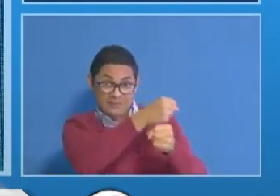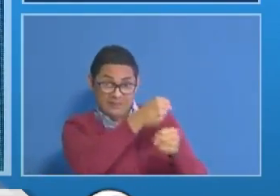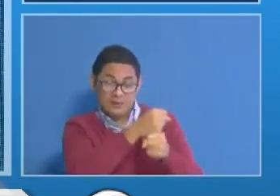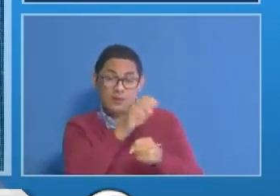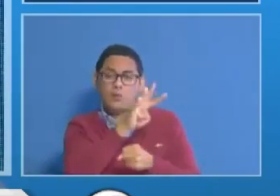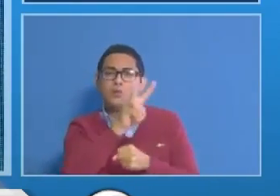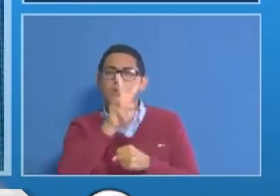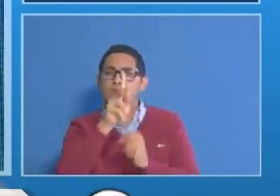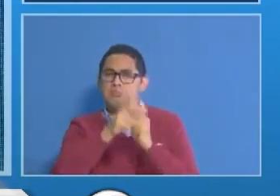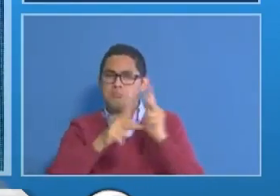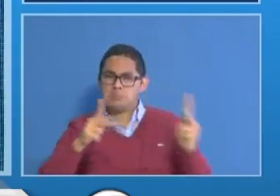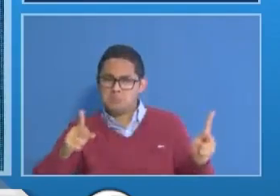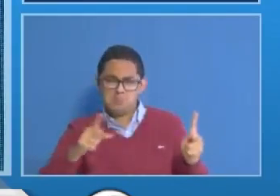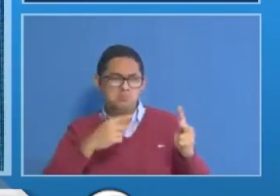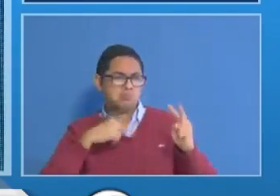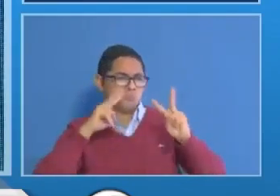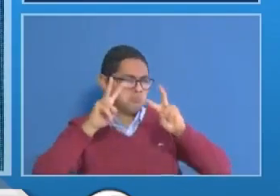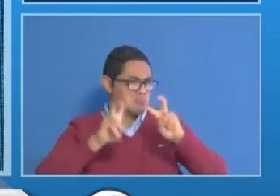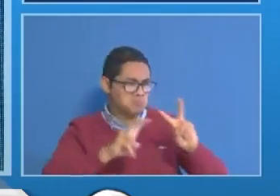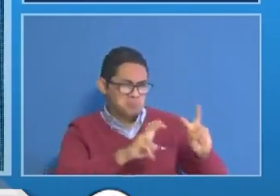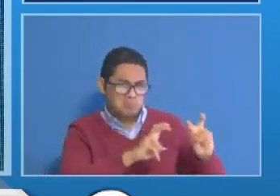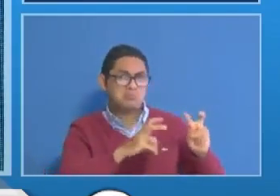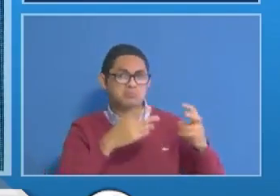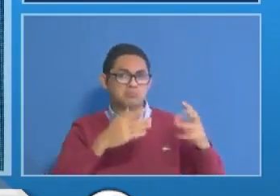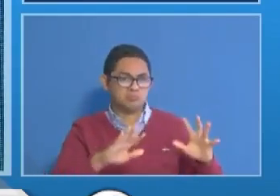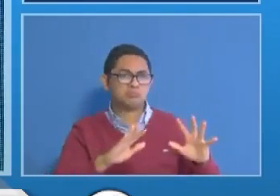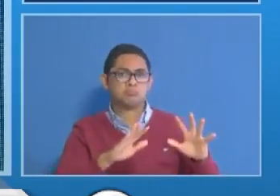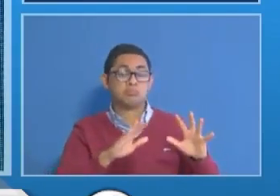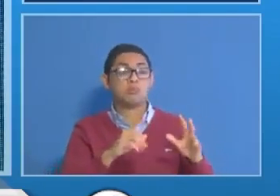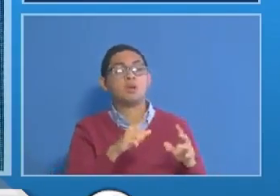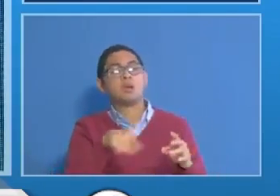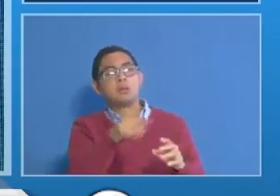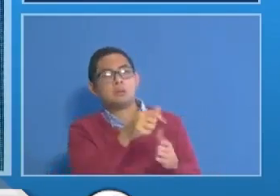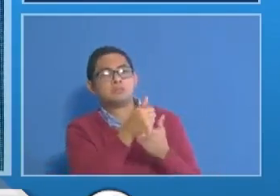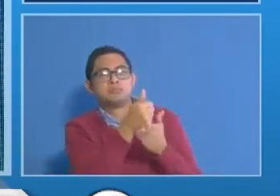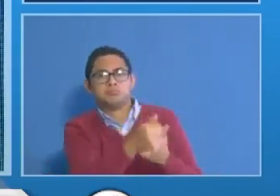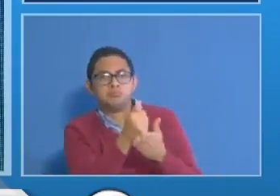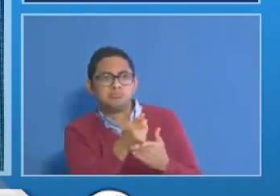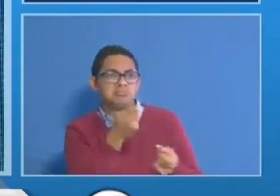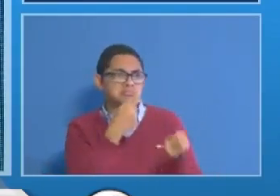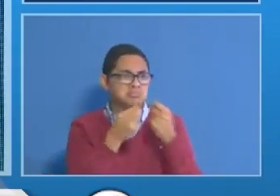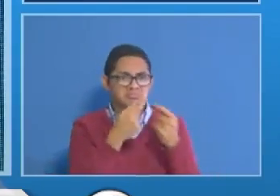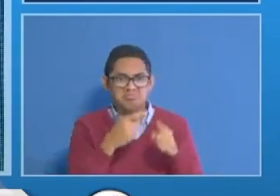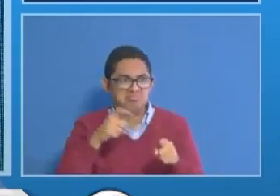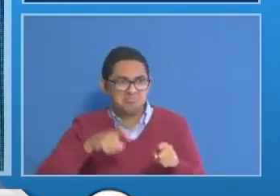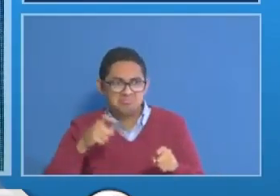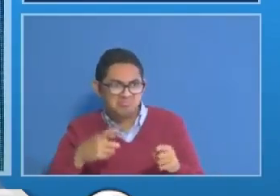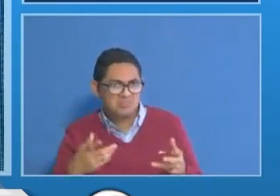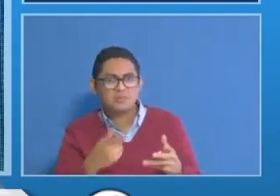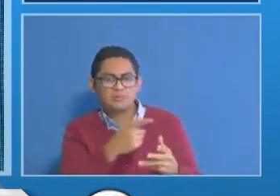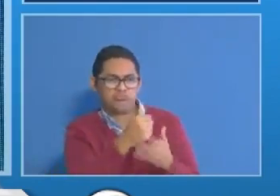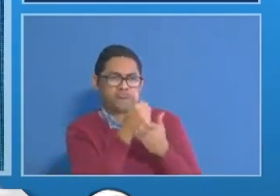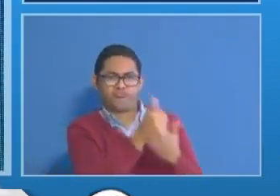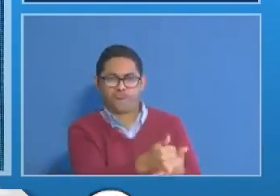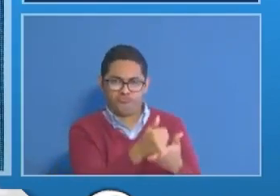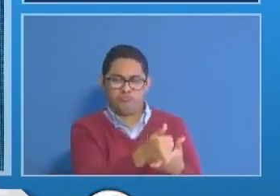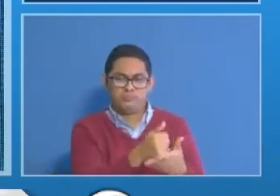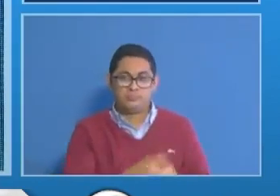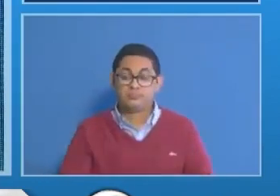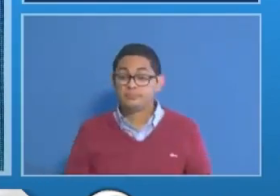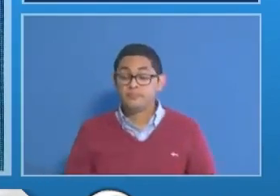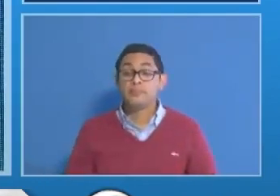respiratorios y los mismos van a recibir el tratamiento que requieran desde esa perspectiva.